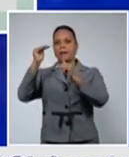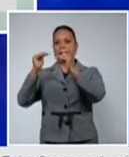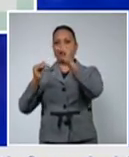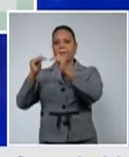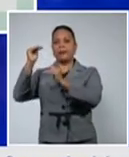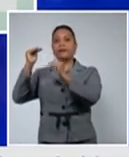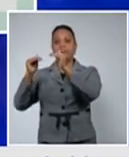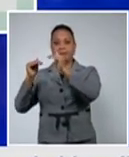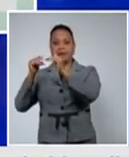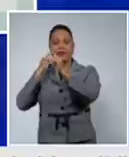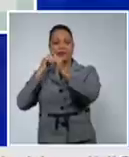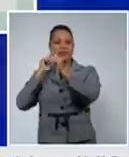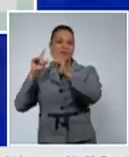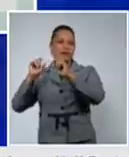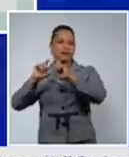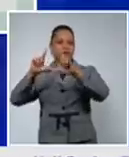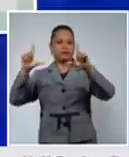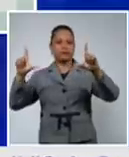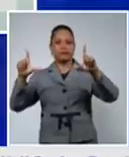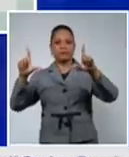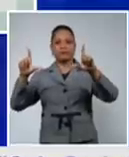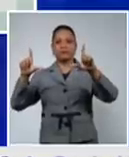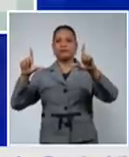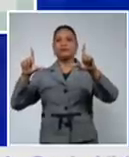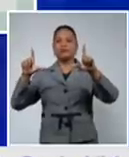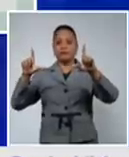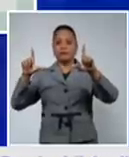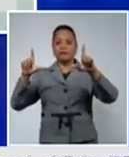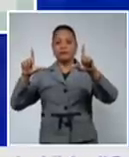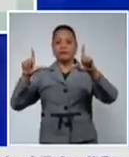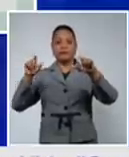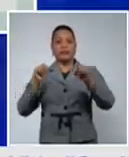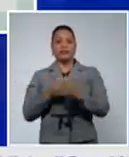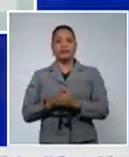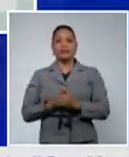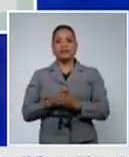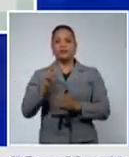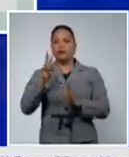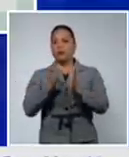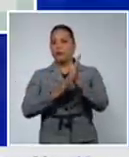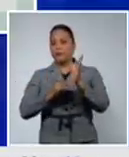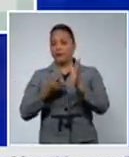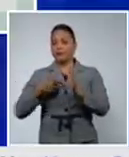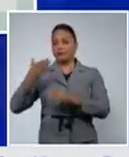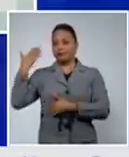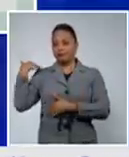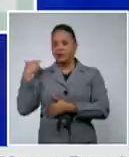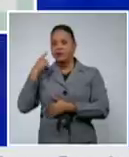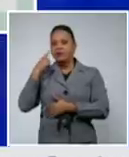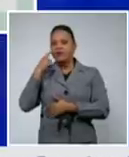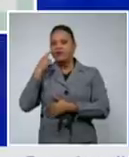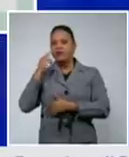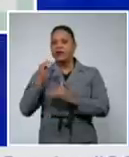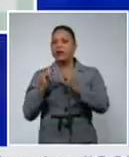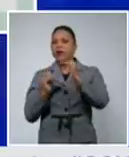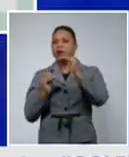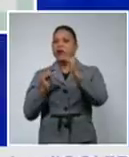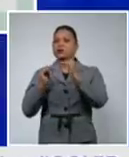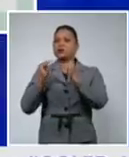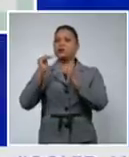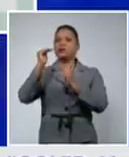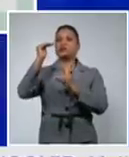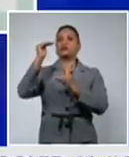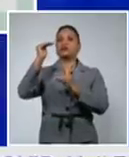que ha predominado prácticamente en los últimos dos meses, la elevada transmisión en el territorio,